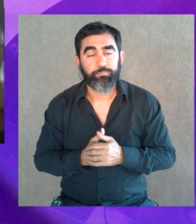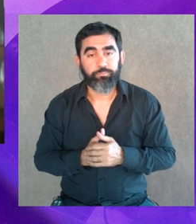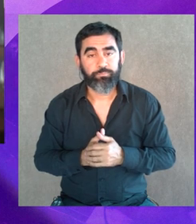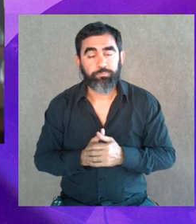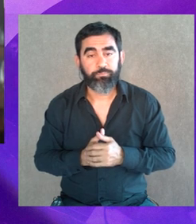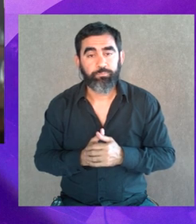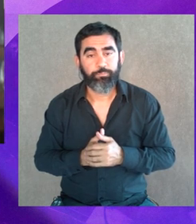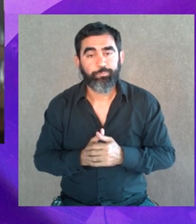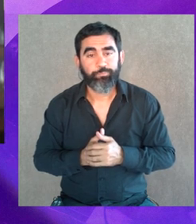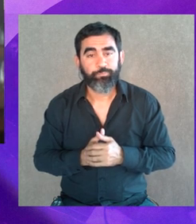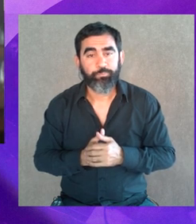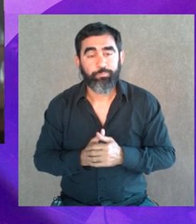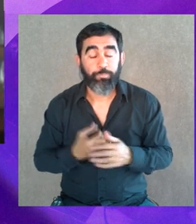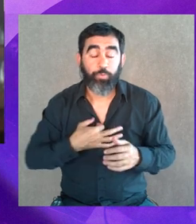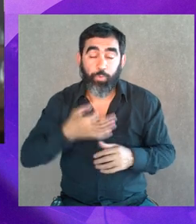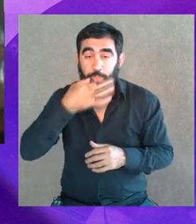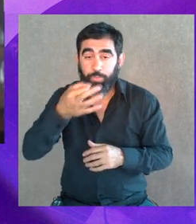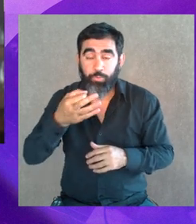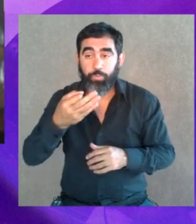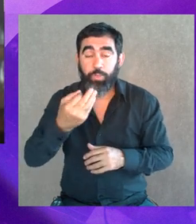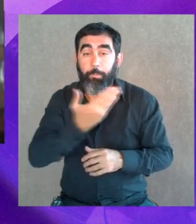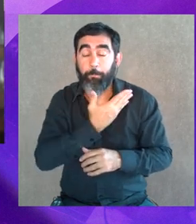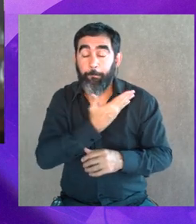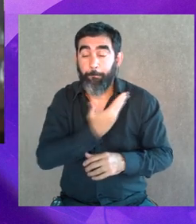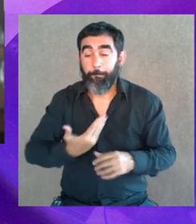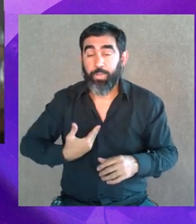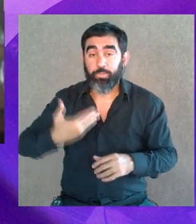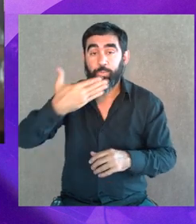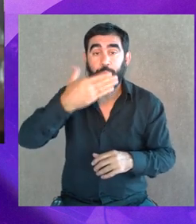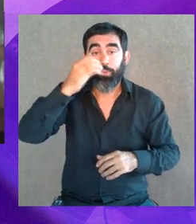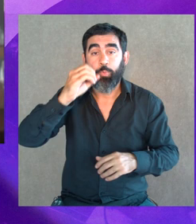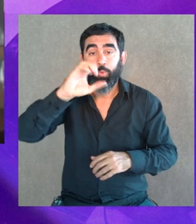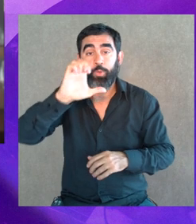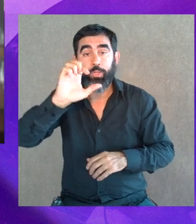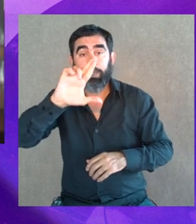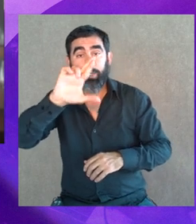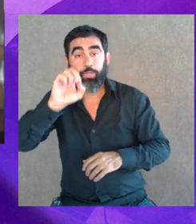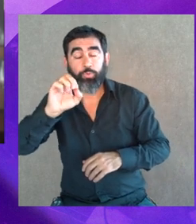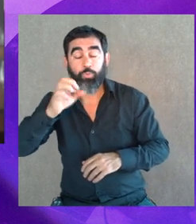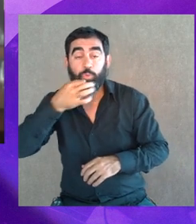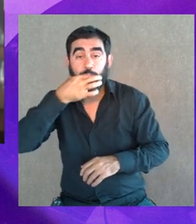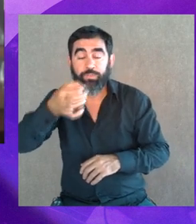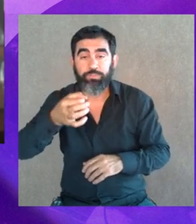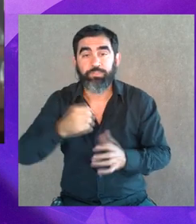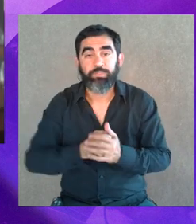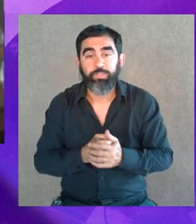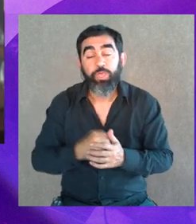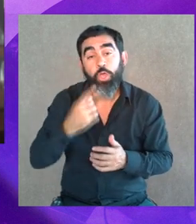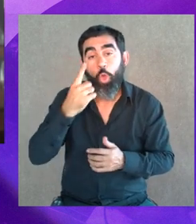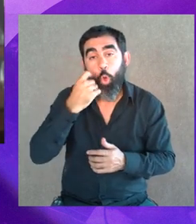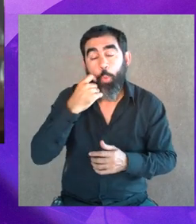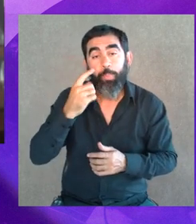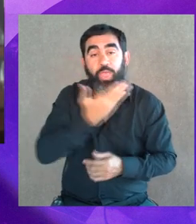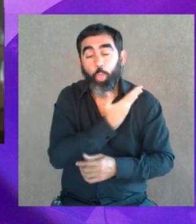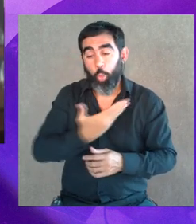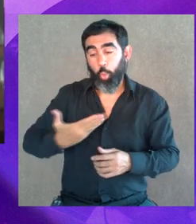voy a traer algo que mi querido maestro Gastón Boero siempre traía que era que Aristóteles decía que el